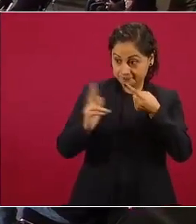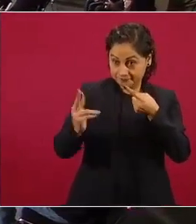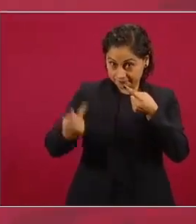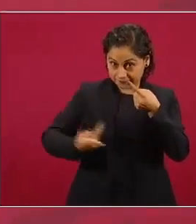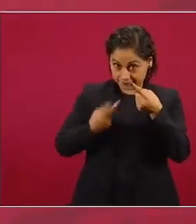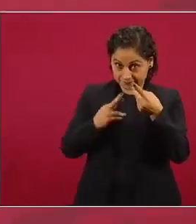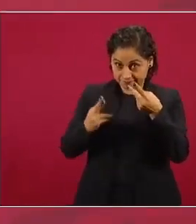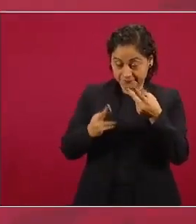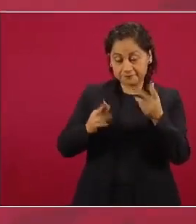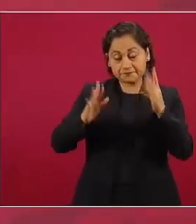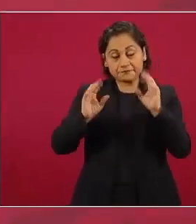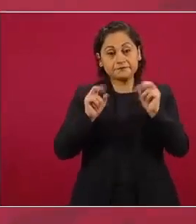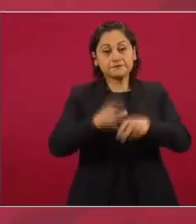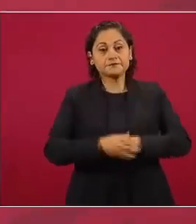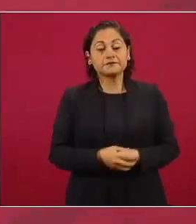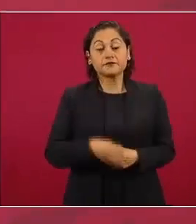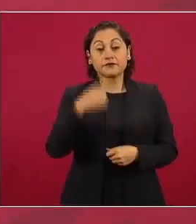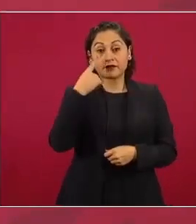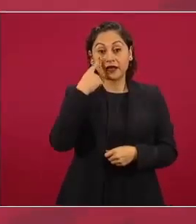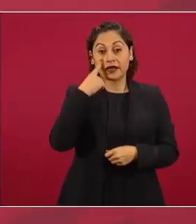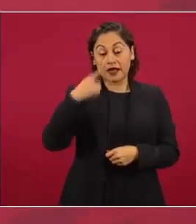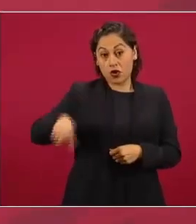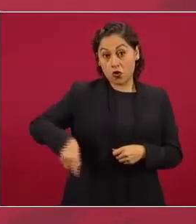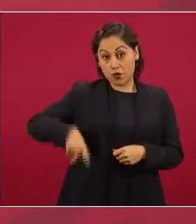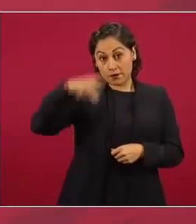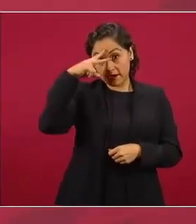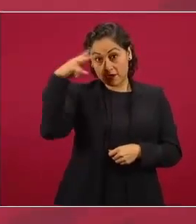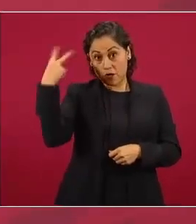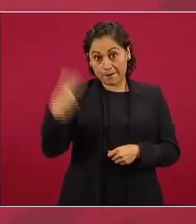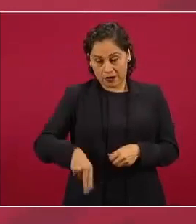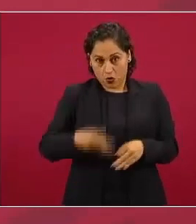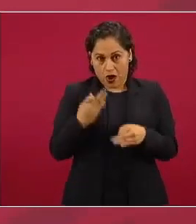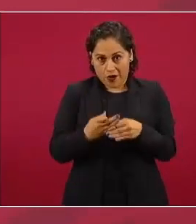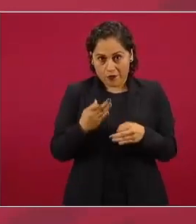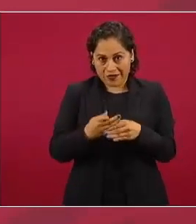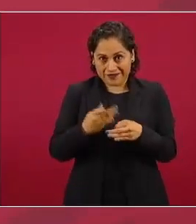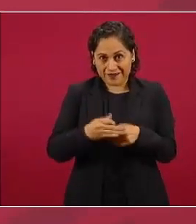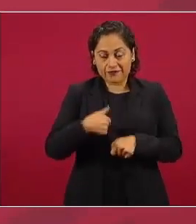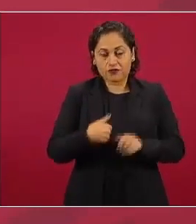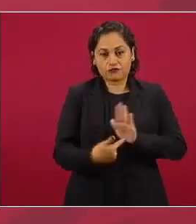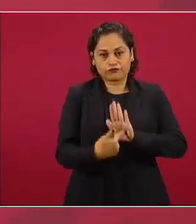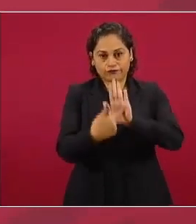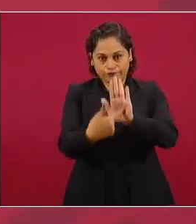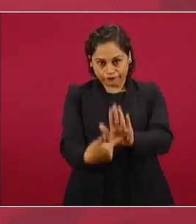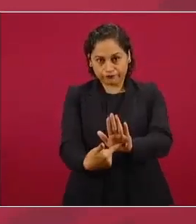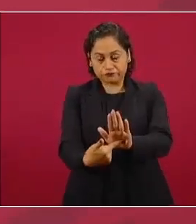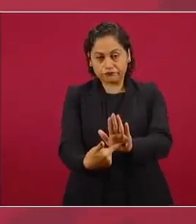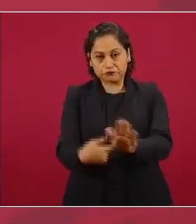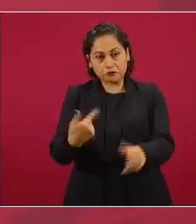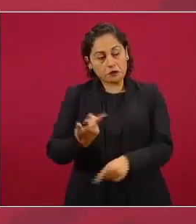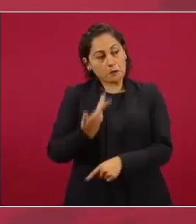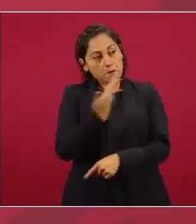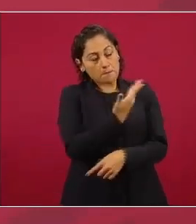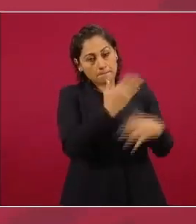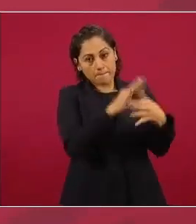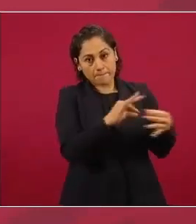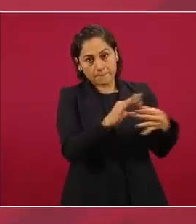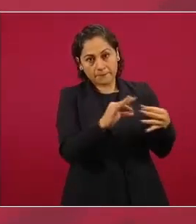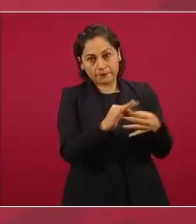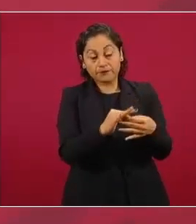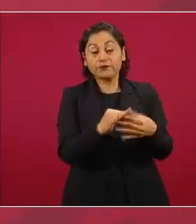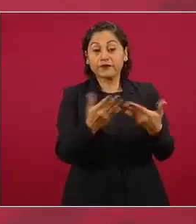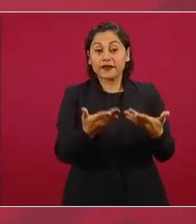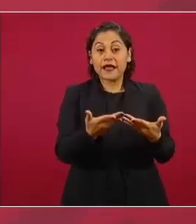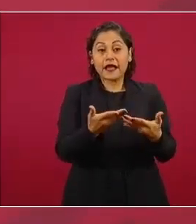México hizo saber a los Estados Unidos su posición que te acabo de describir no hay una solicitud de extradición porque para tú hacer una extradición una